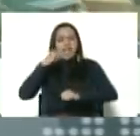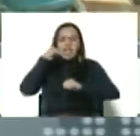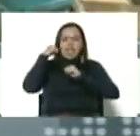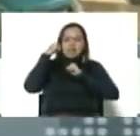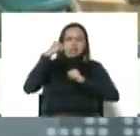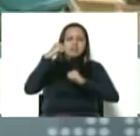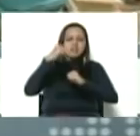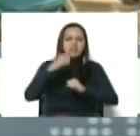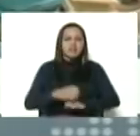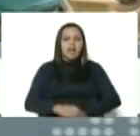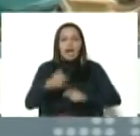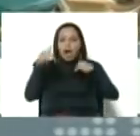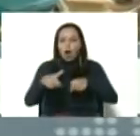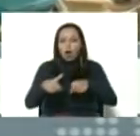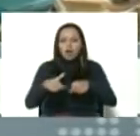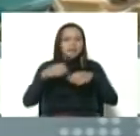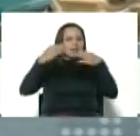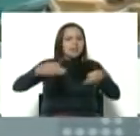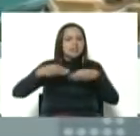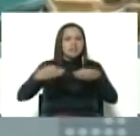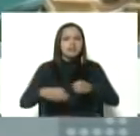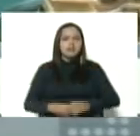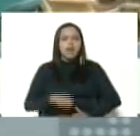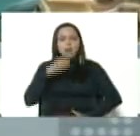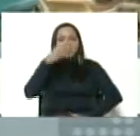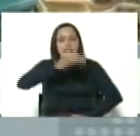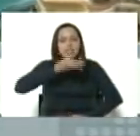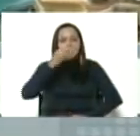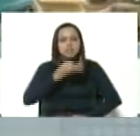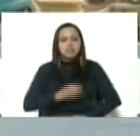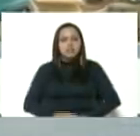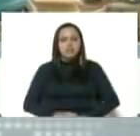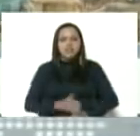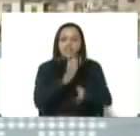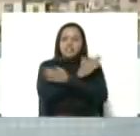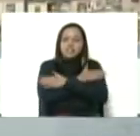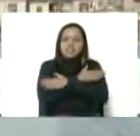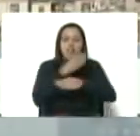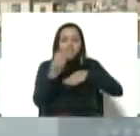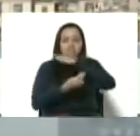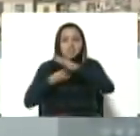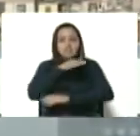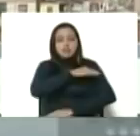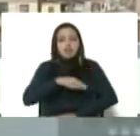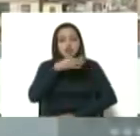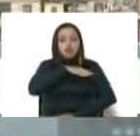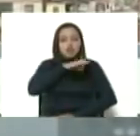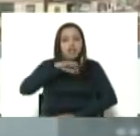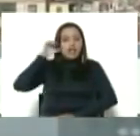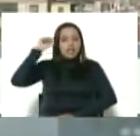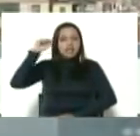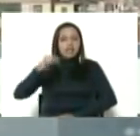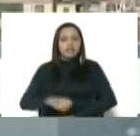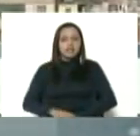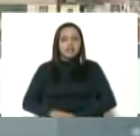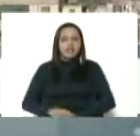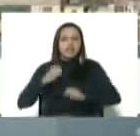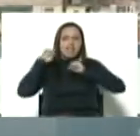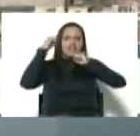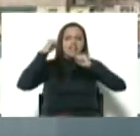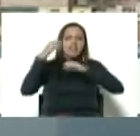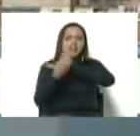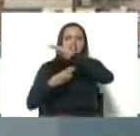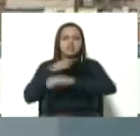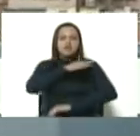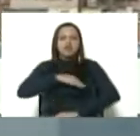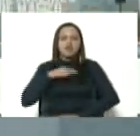invencibles, ahora y para siempre. Buenas tardes. Felicidades a las bases de misiones socialistas. Que vivan las bases de